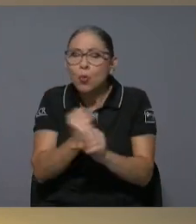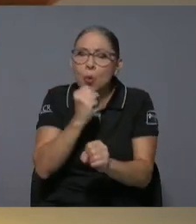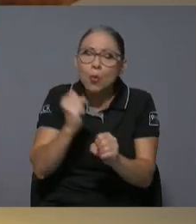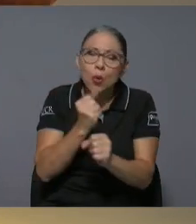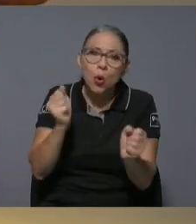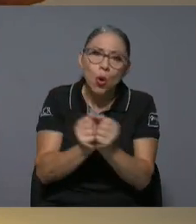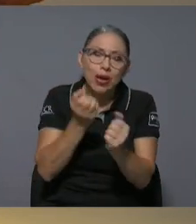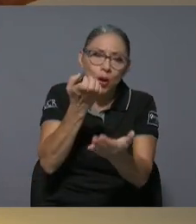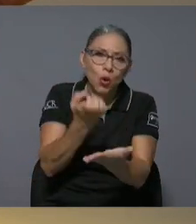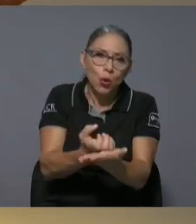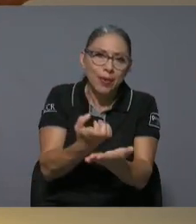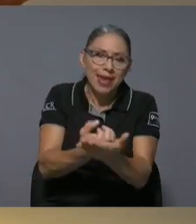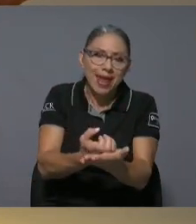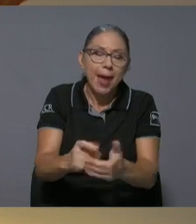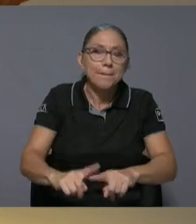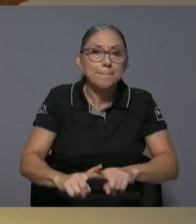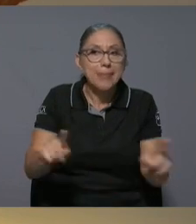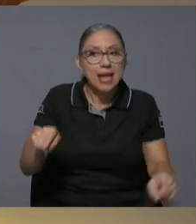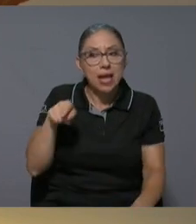economía pero él